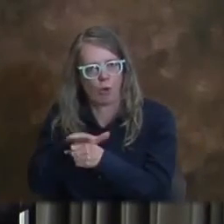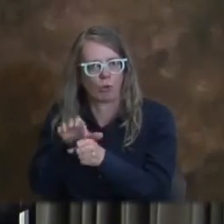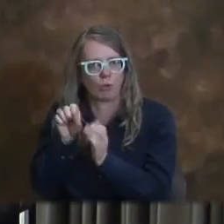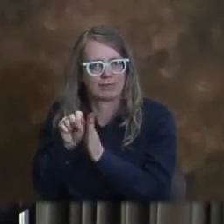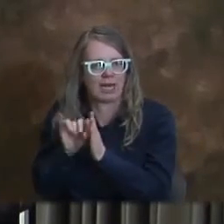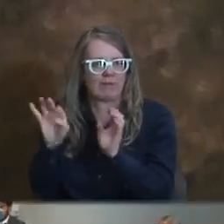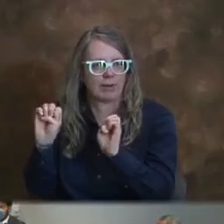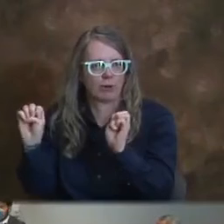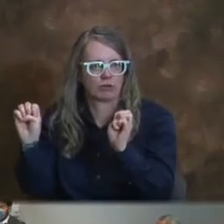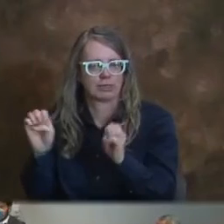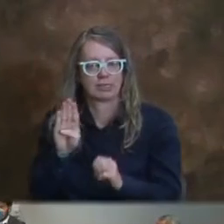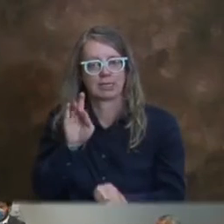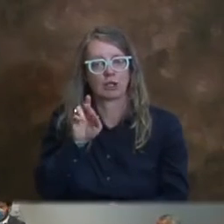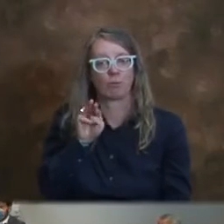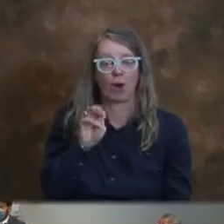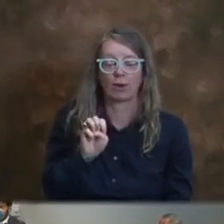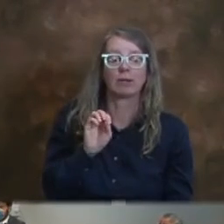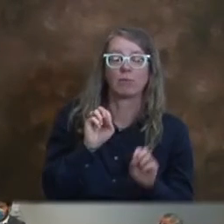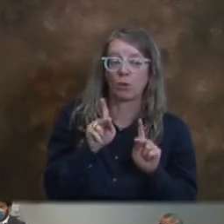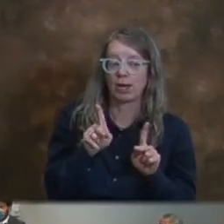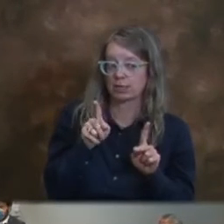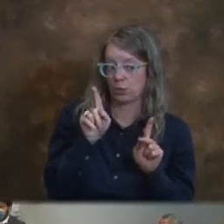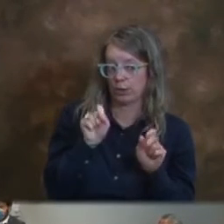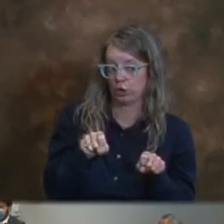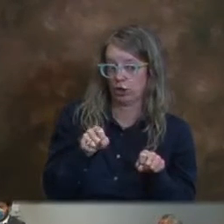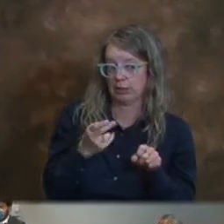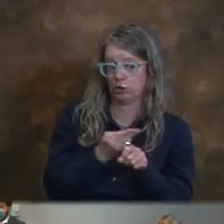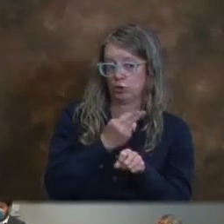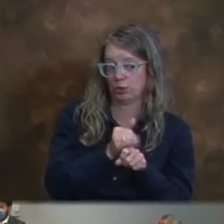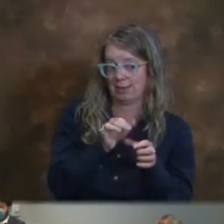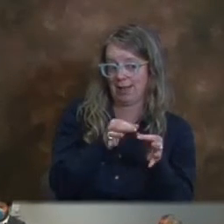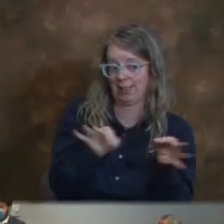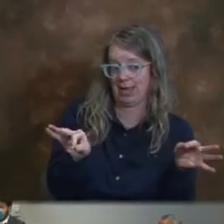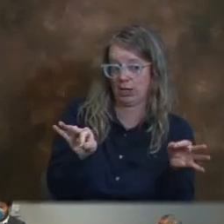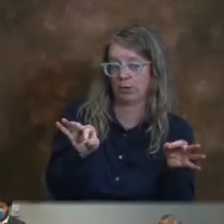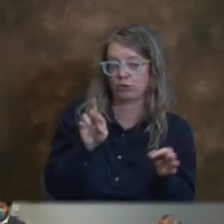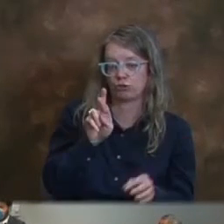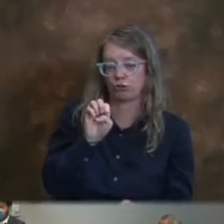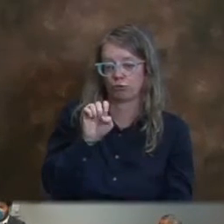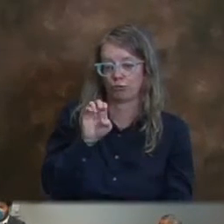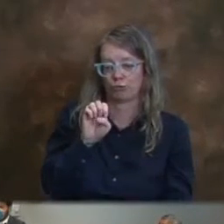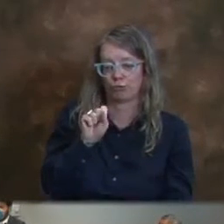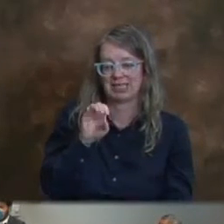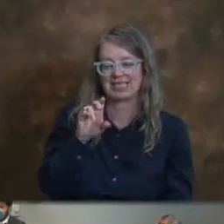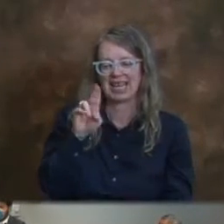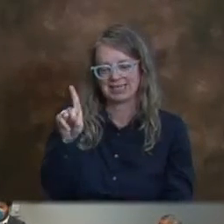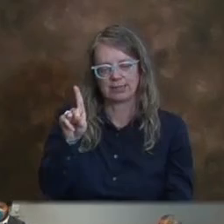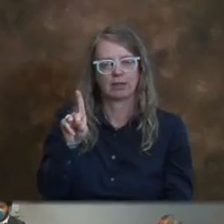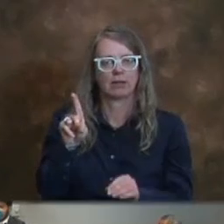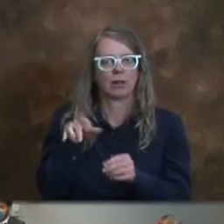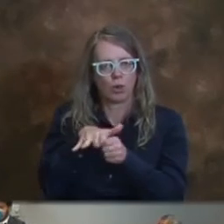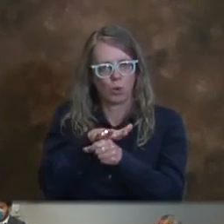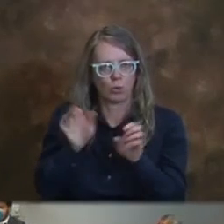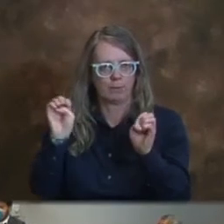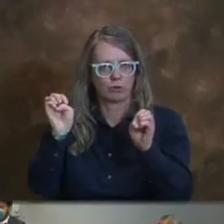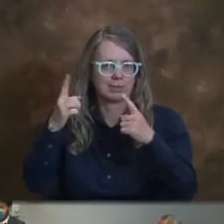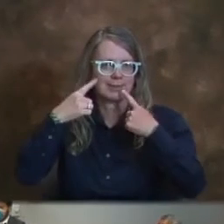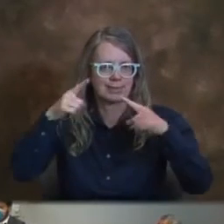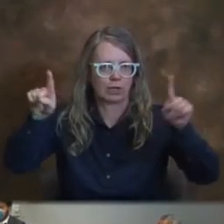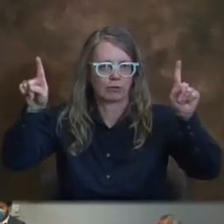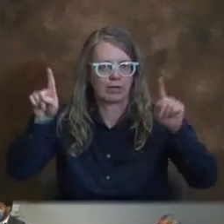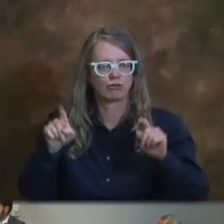entonces podríamos adoptar ese lenguaje que rescindiría la declaración de emergencia local. Sí, señor. Gracias.